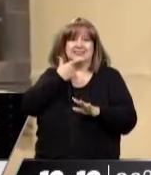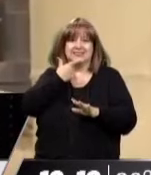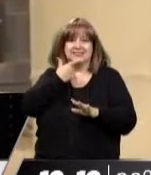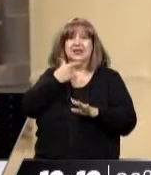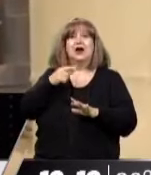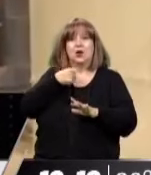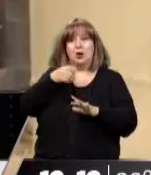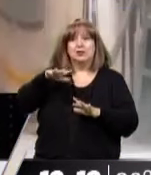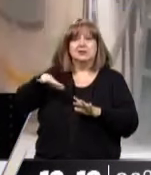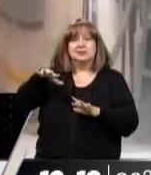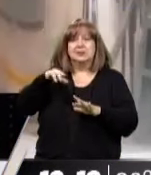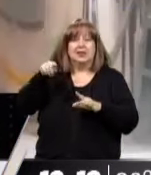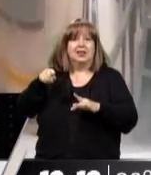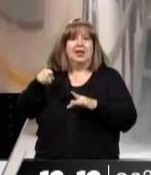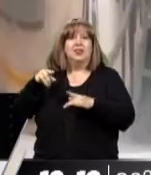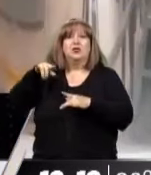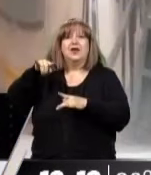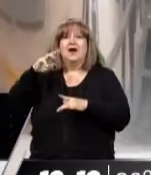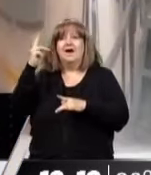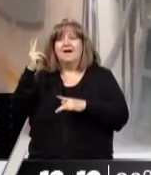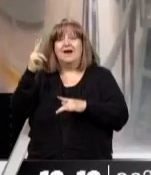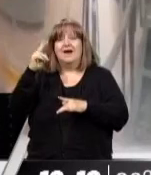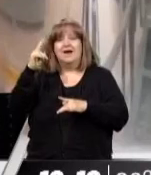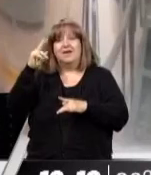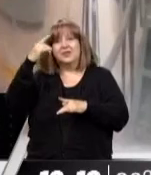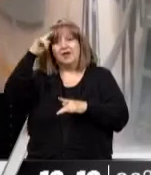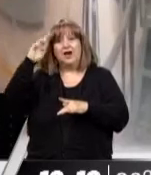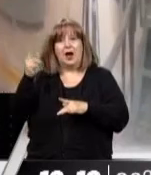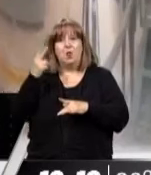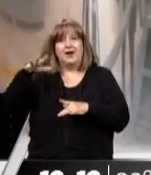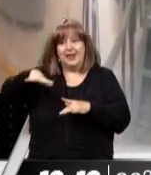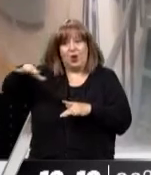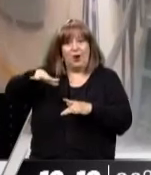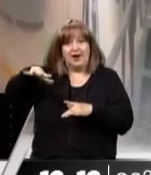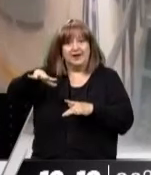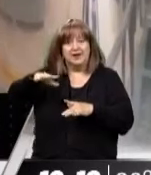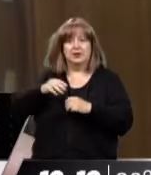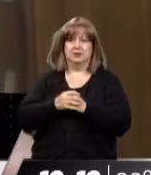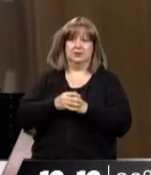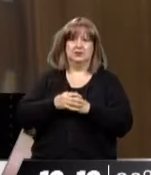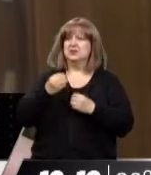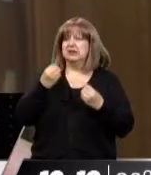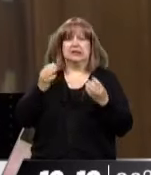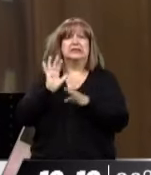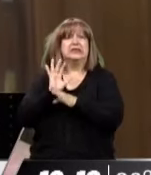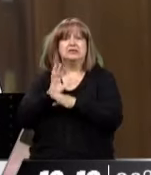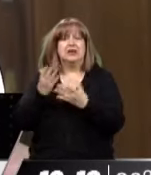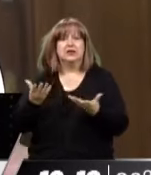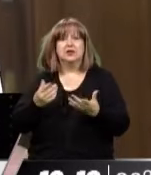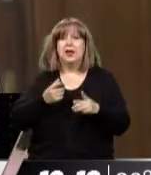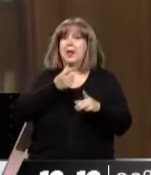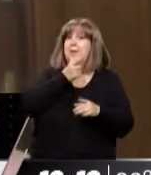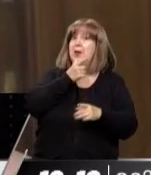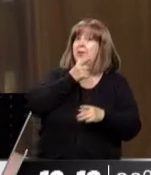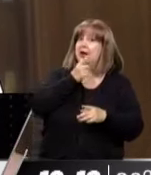¿Listuras entonces de todo esto, más allá de la decisión? Yo creo que la lectura que hay que hacer, en primer lugar, es que acá hay, por parte del gobierno, de este